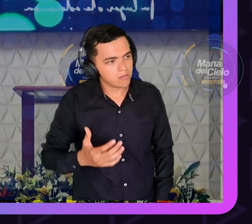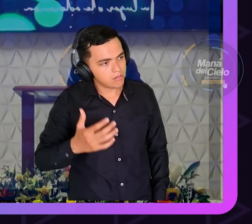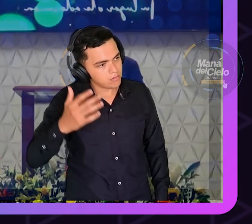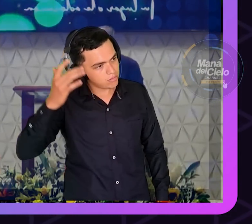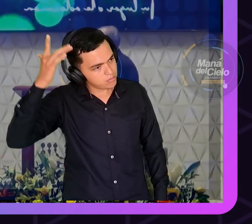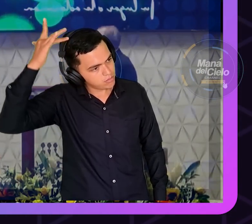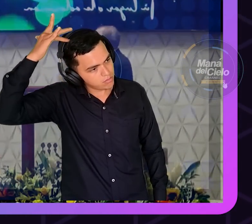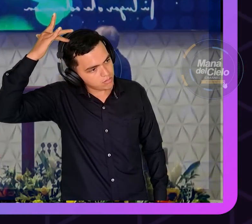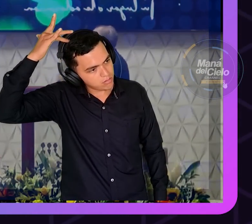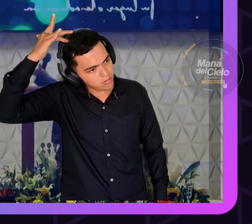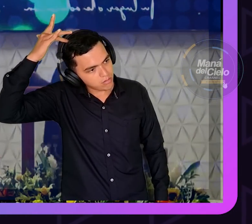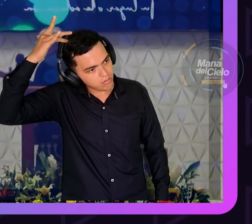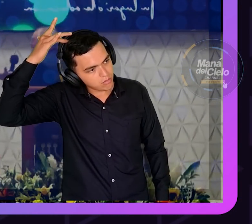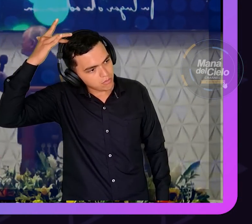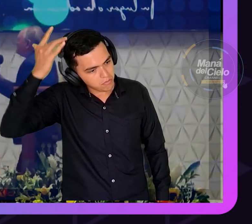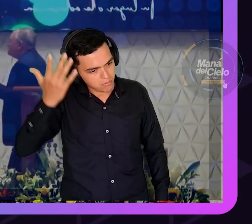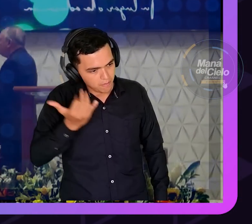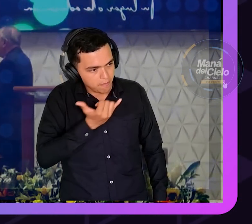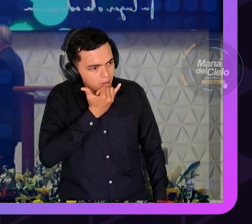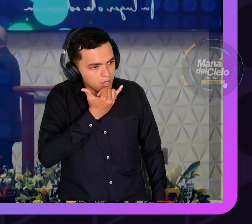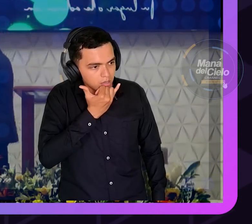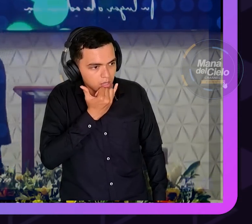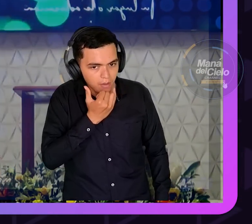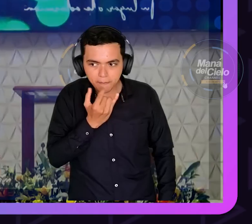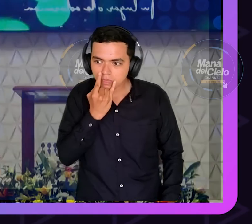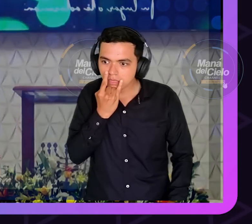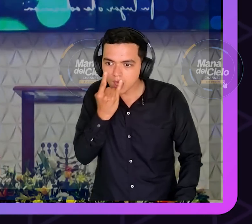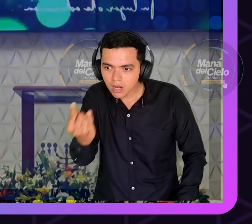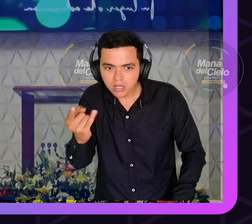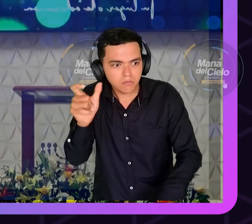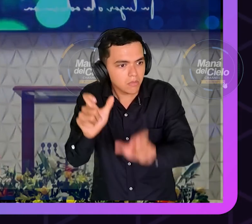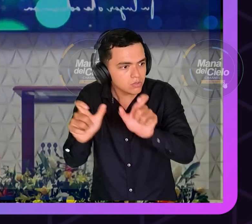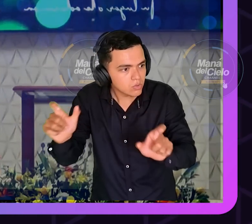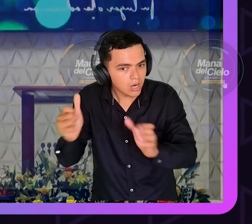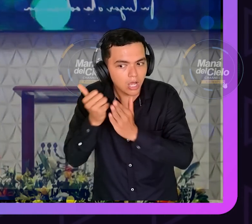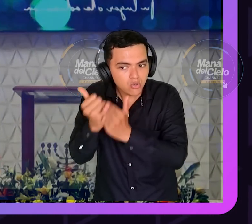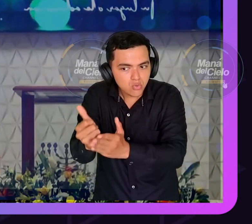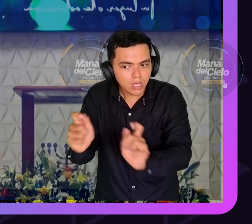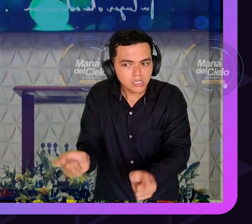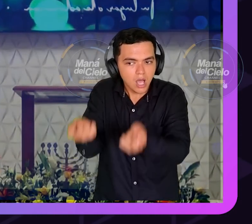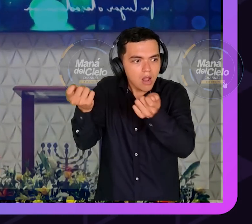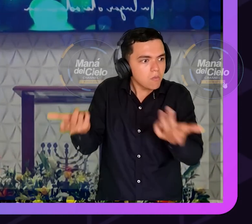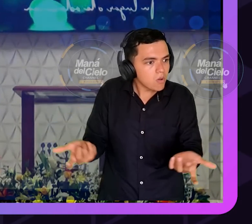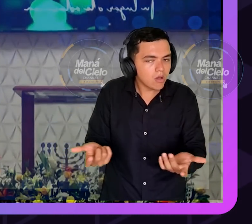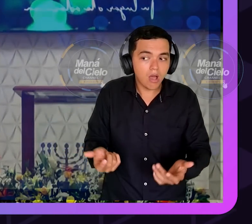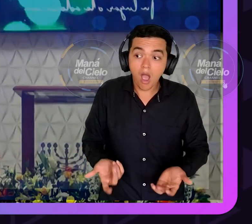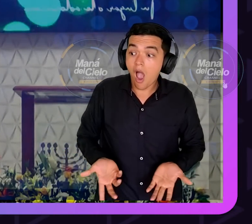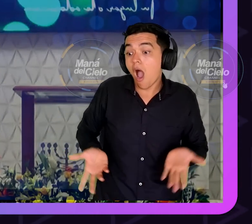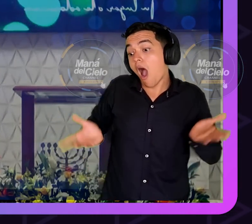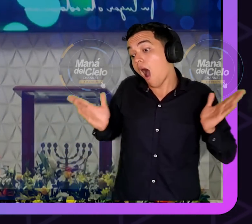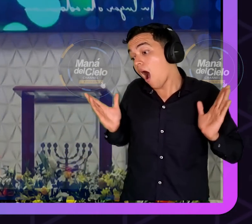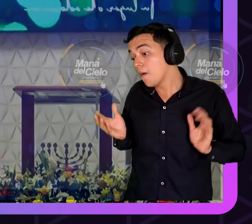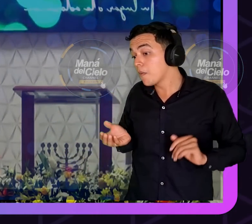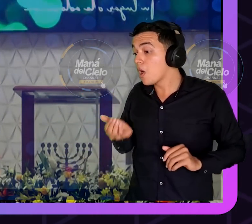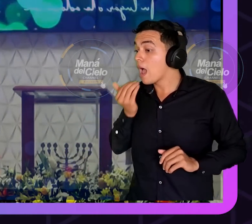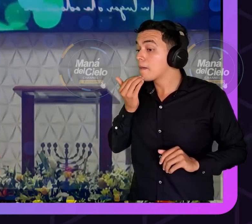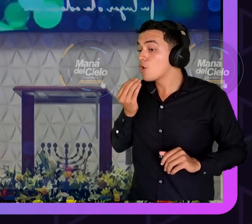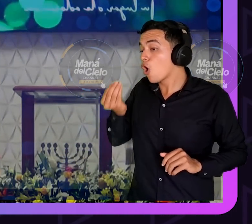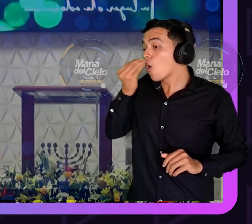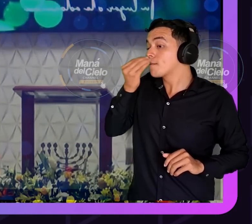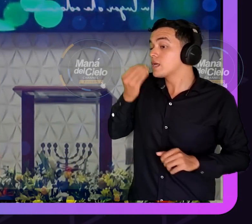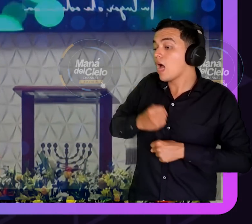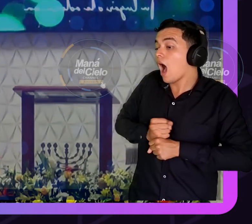hermano pero como quiere usted que yo vaya allá con que como bueno a uno ya le llevaban los cuervos comida al río